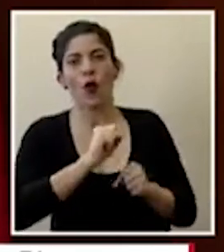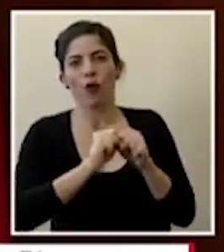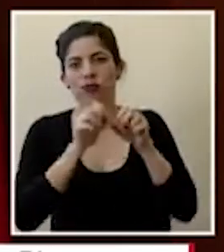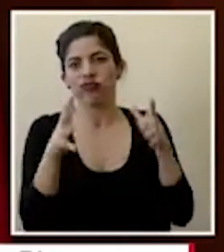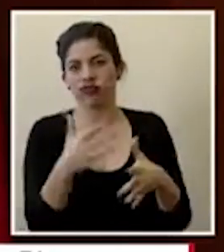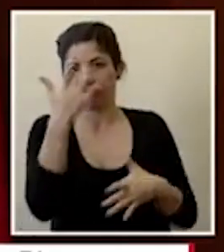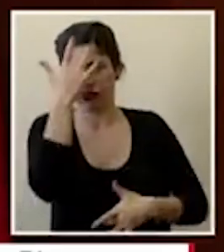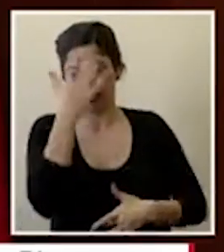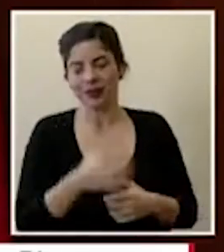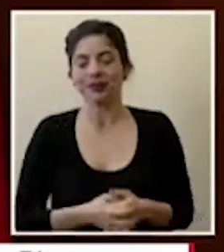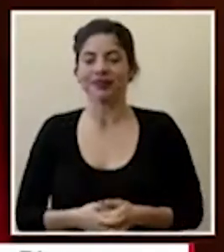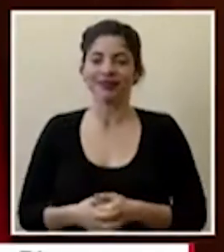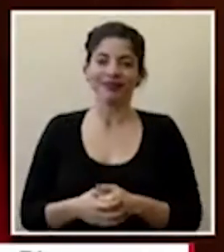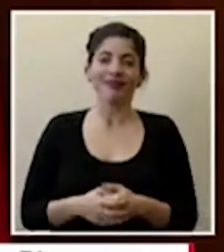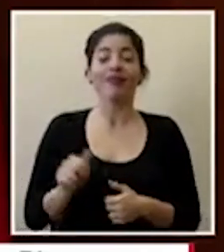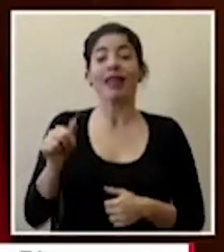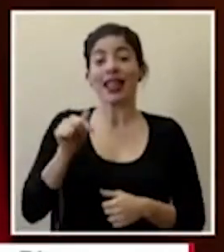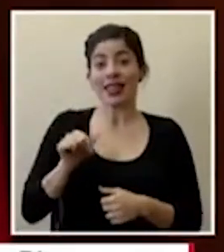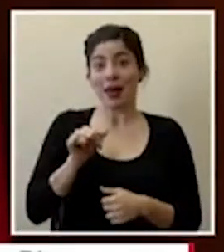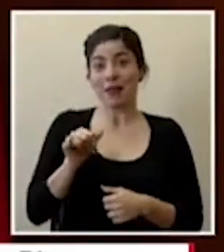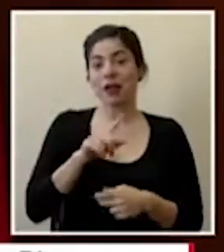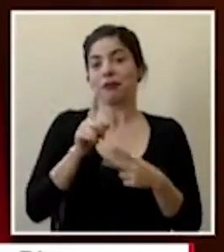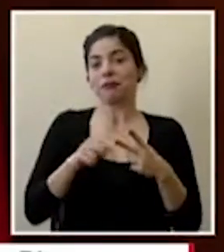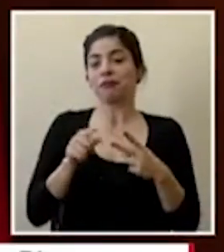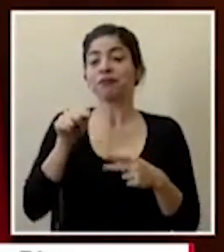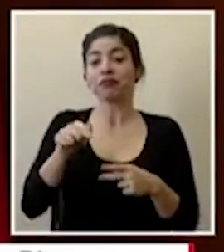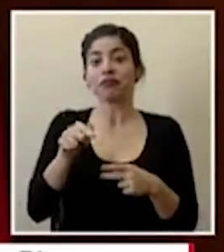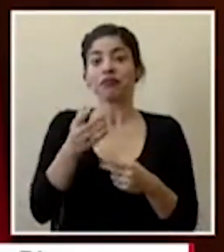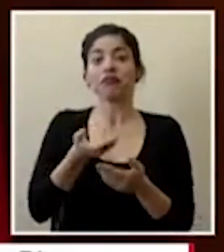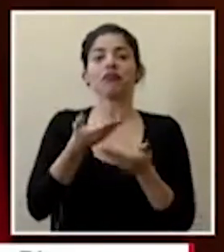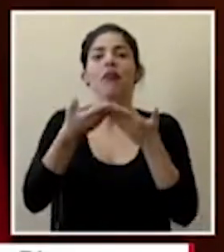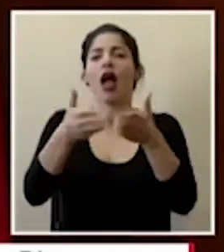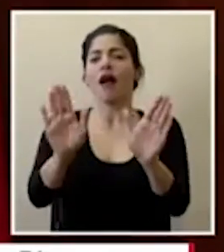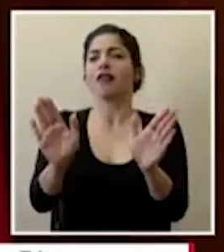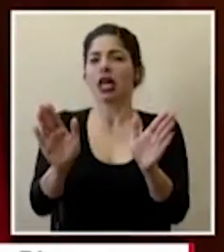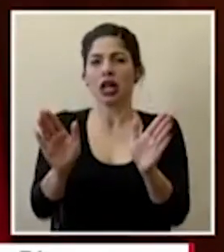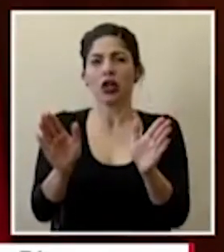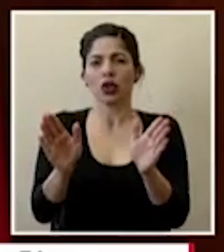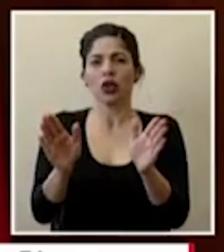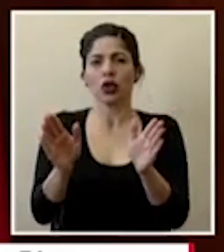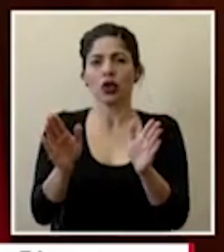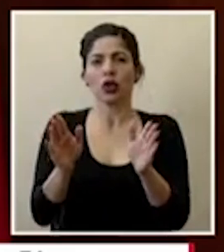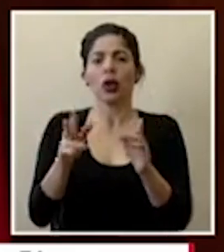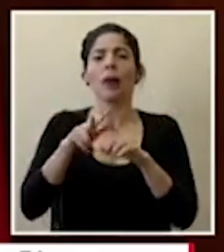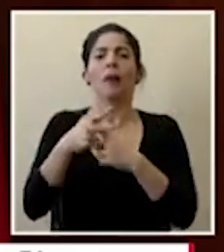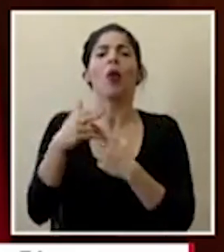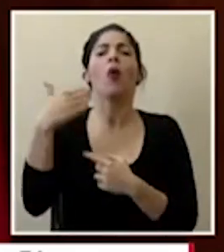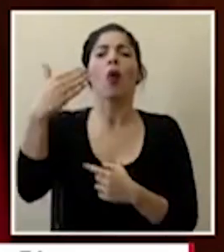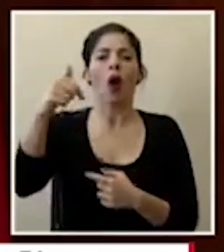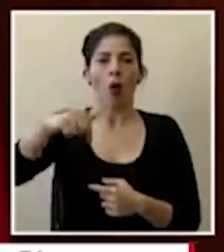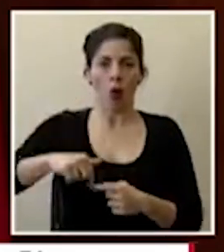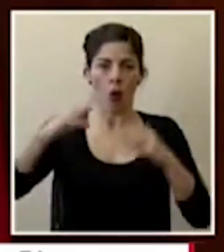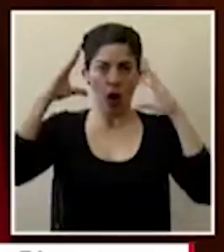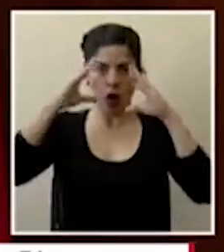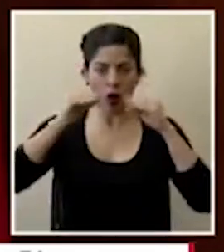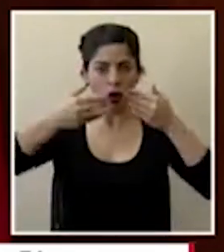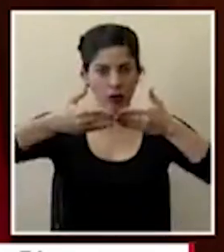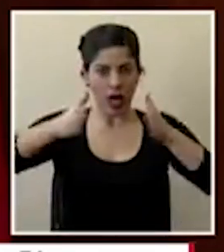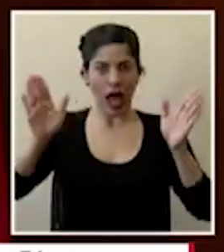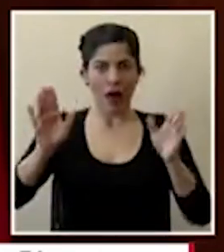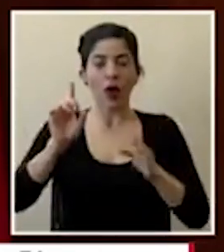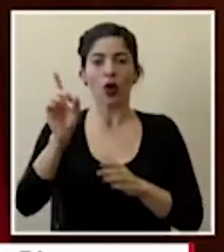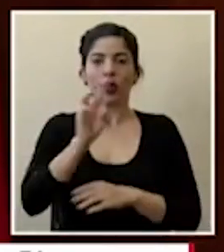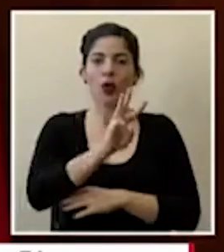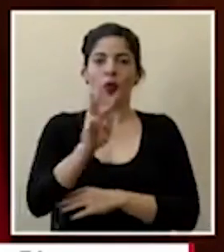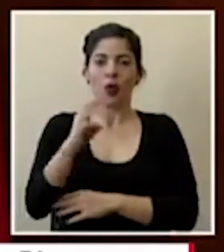por otro lado esta convocatoria va a quedar abierta a partir del día de hoy por la noche en la